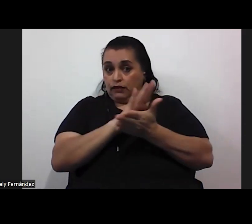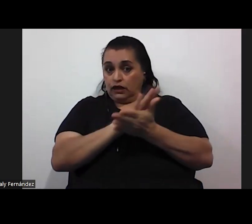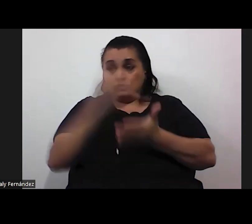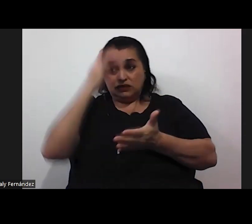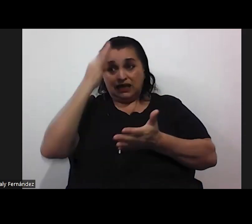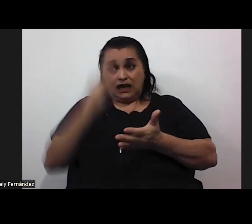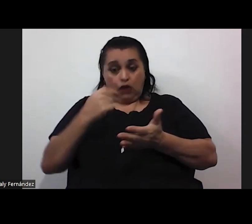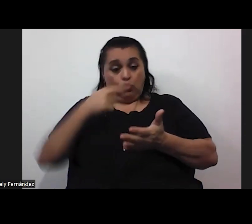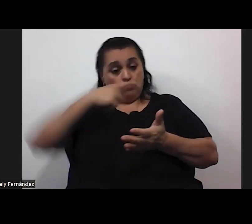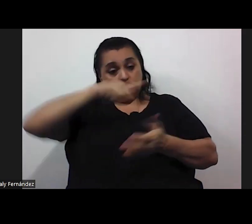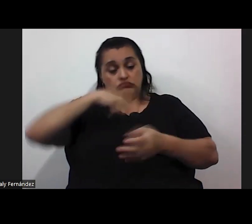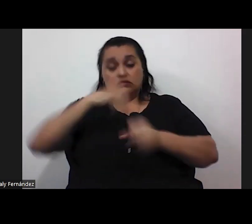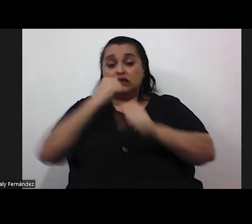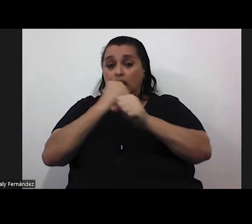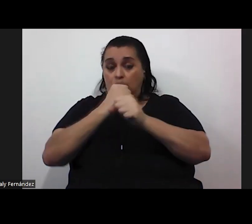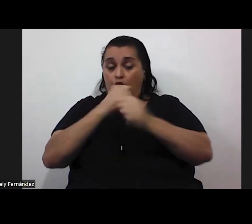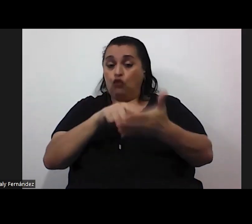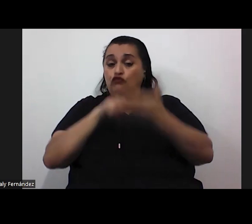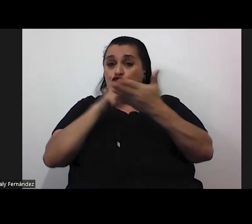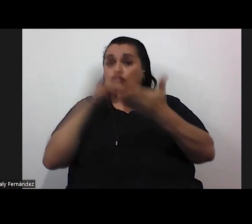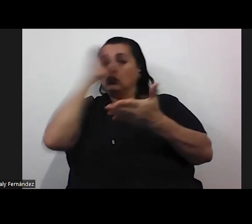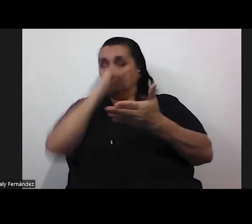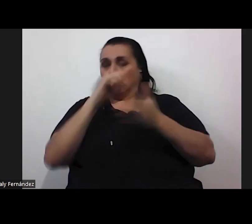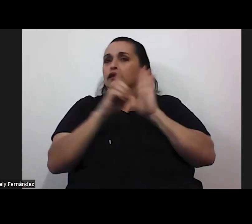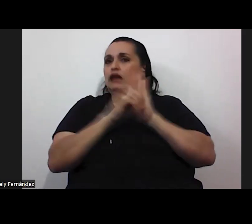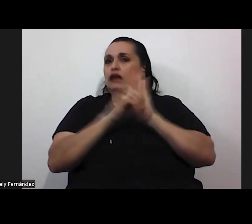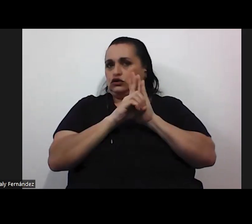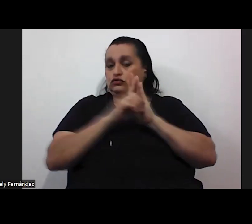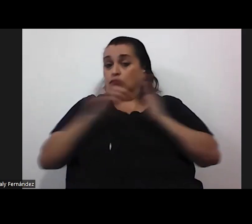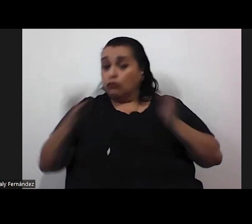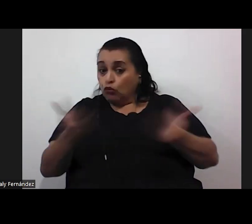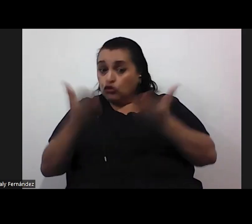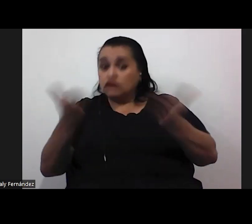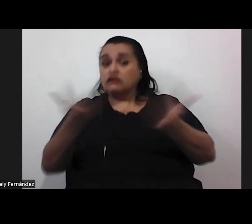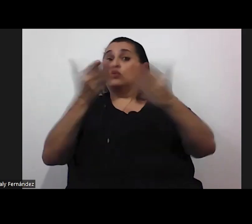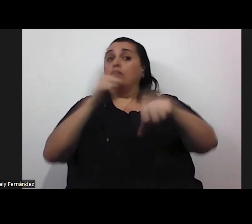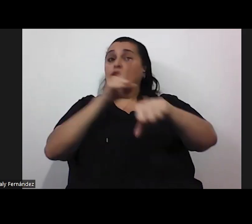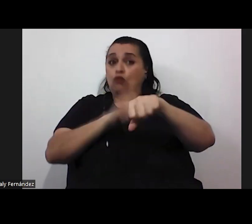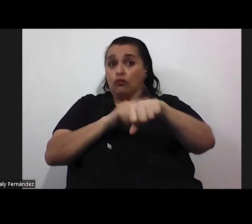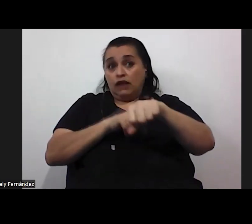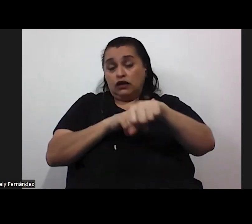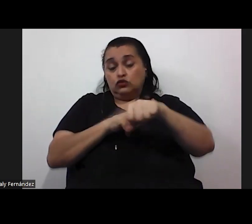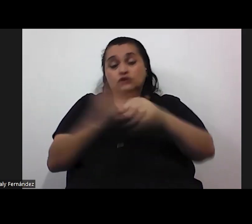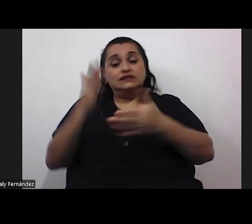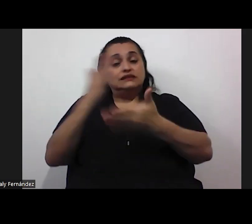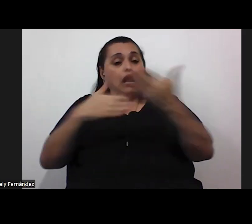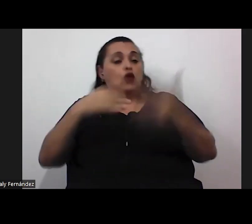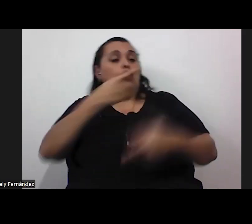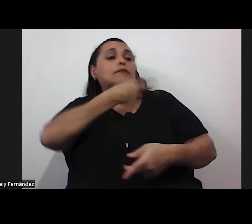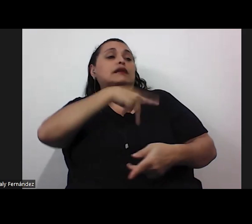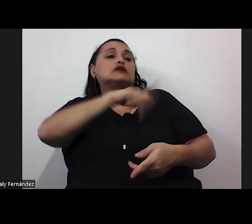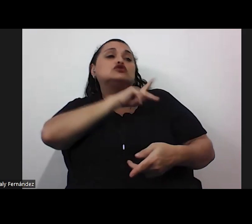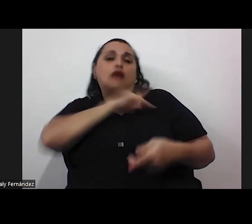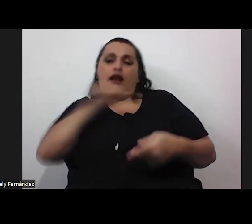trabajo es el reconocimiento de derechos la motivación el momento es algo personal y único de la persona